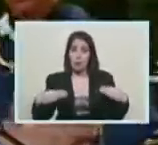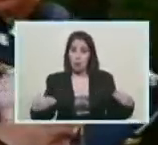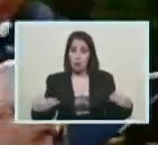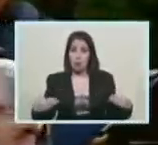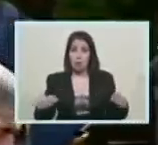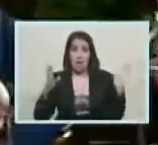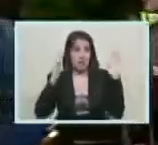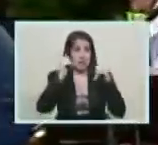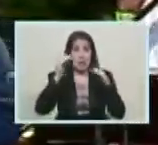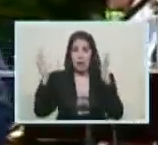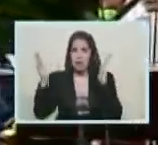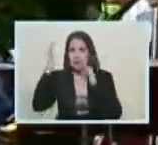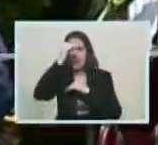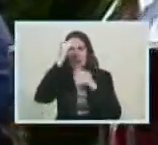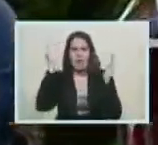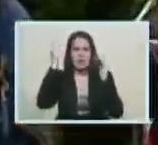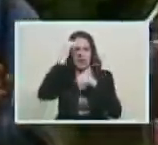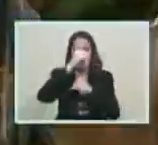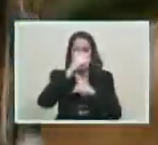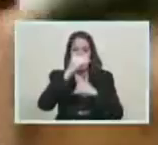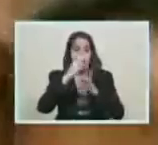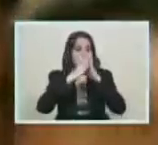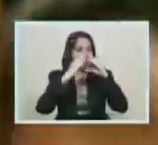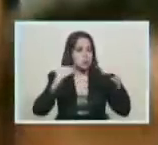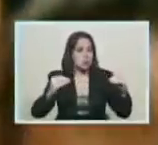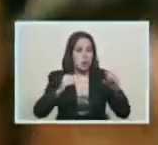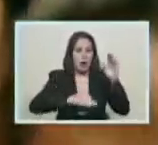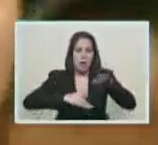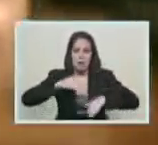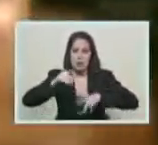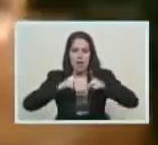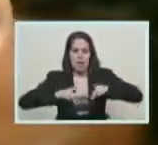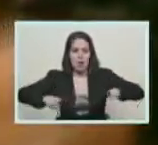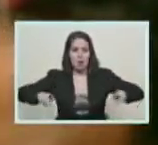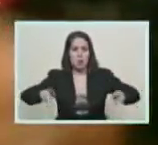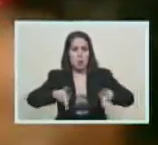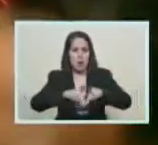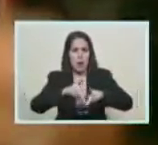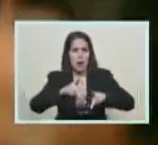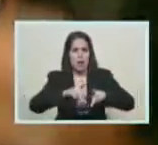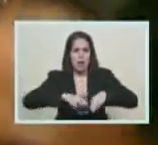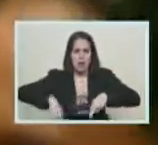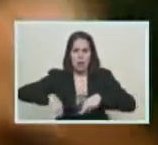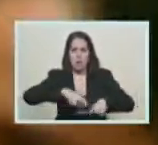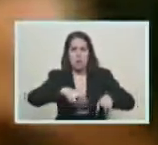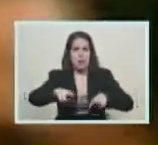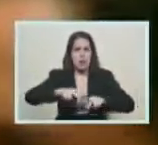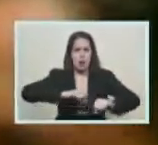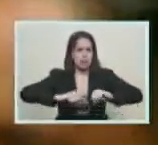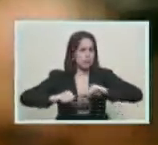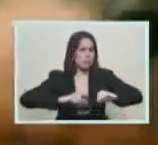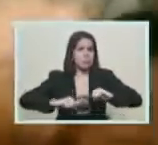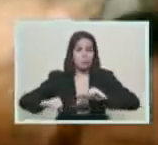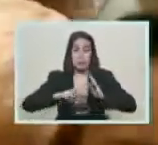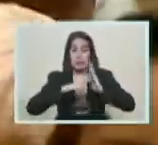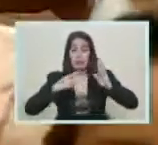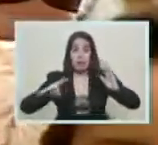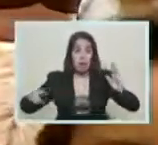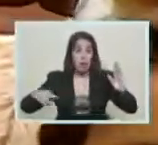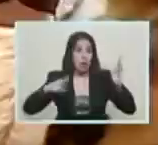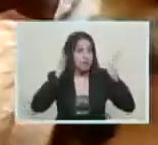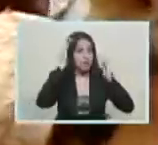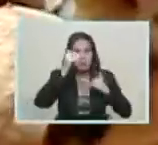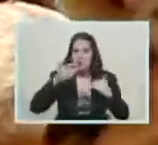para atender en cada playa, en cada parque, en cada balneario, en cada espacio comunitario, el Movimiento Nacional de Recreadores y